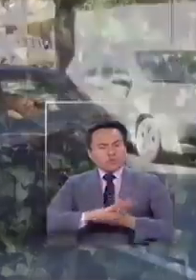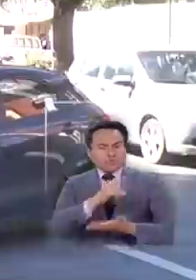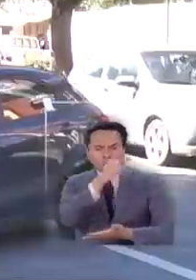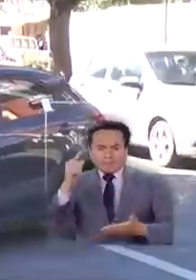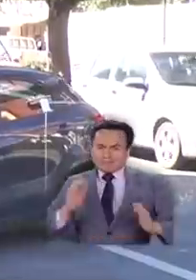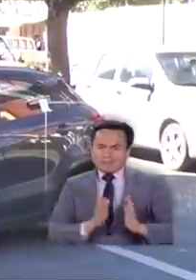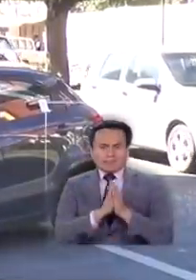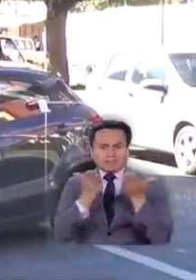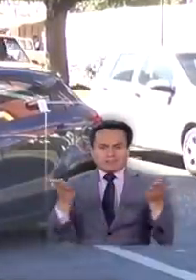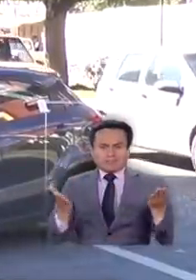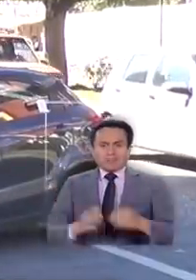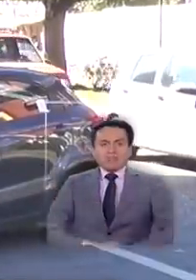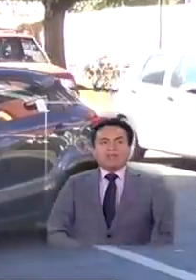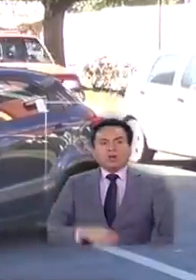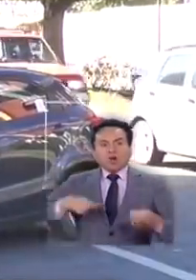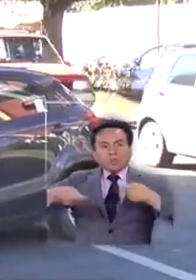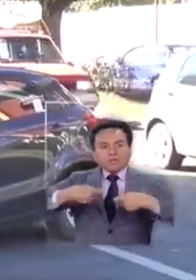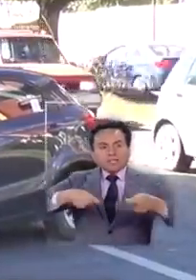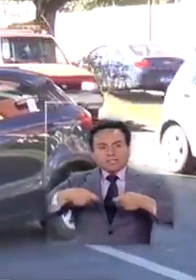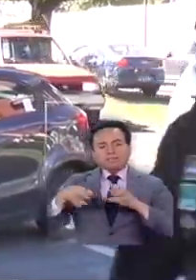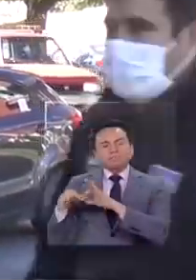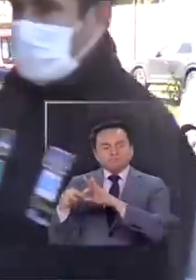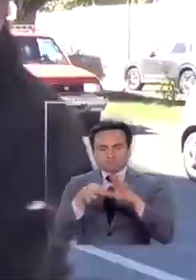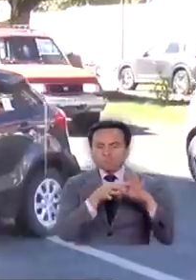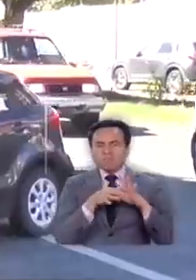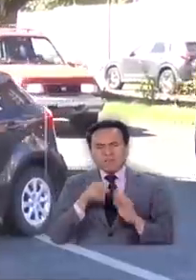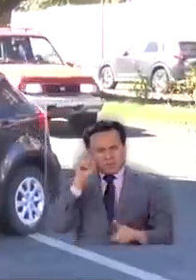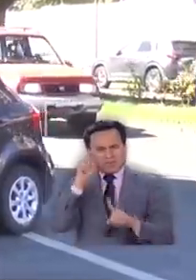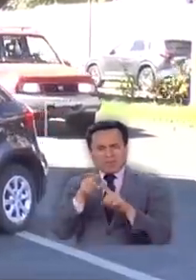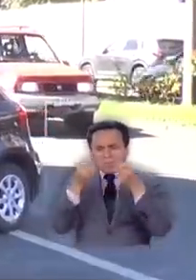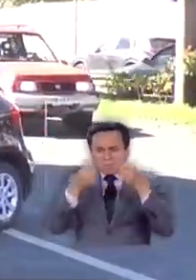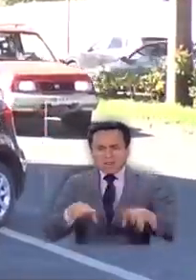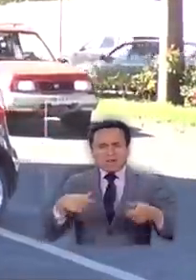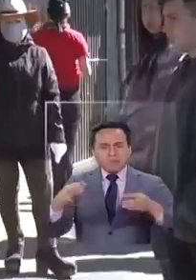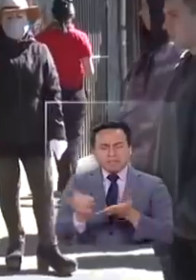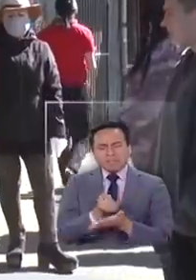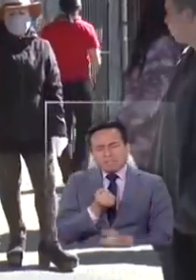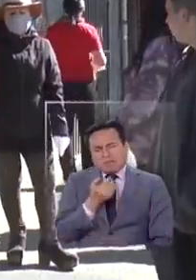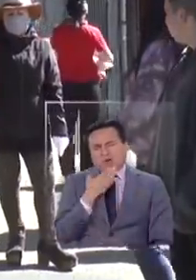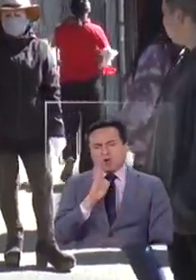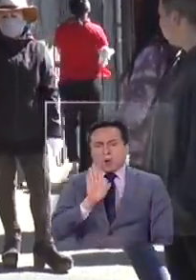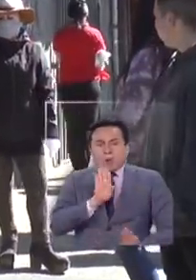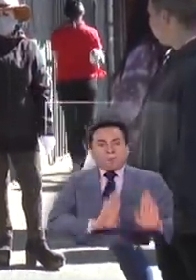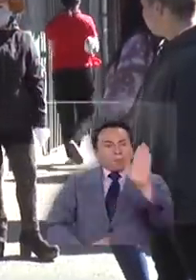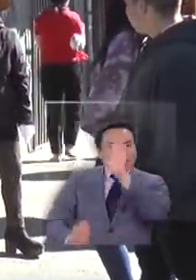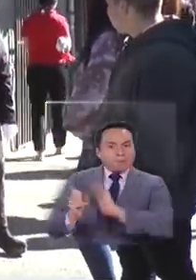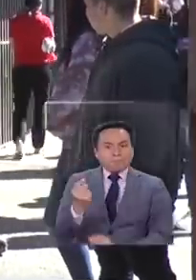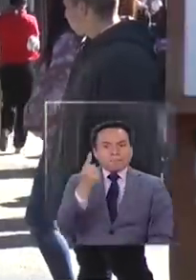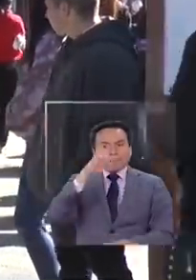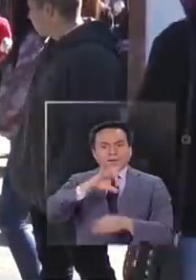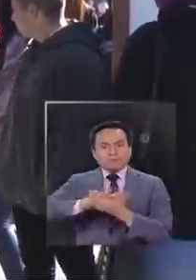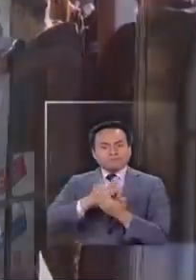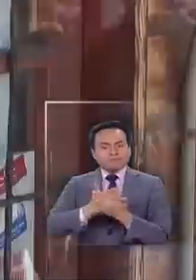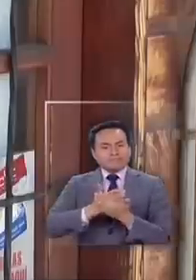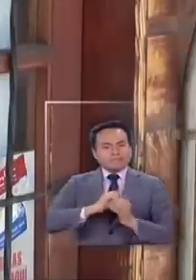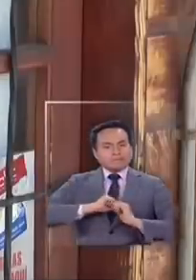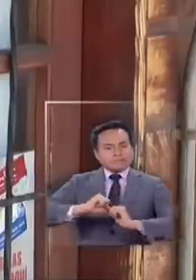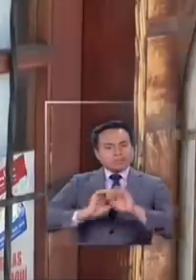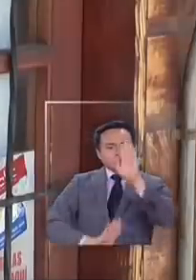Santa. Los comerciantes están alineados y han dicho que prefieren perder las ganancias para proteger la salud de todos.